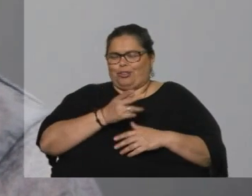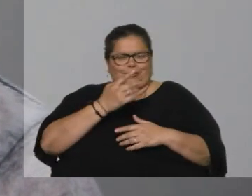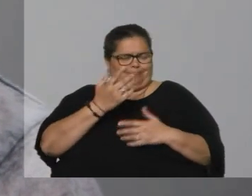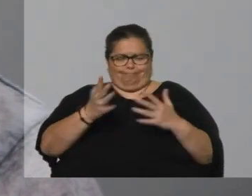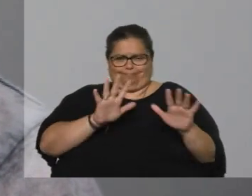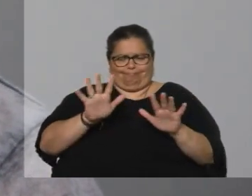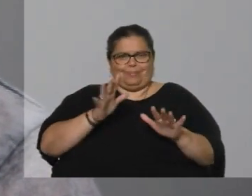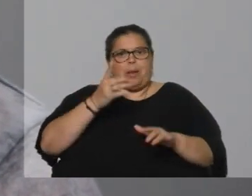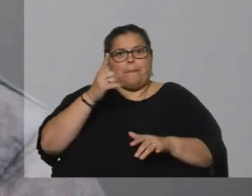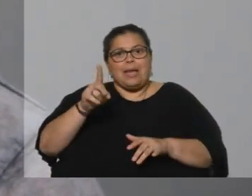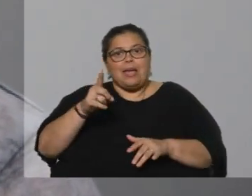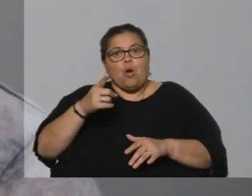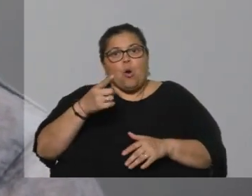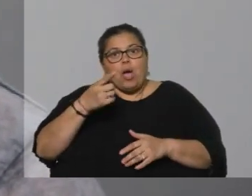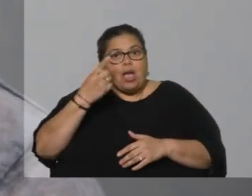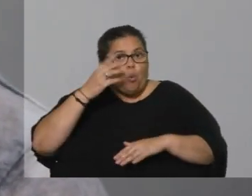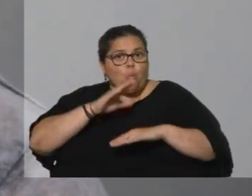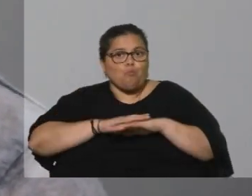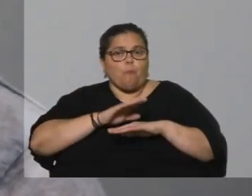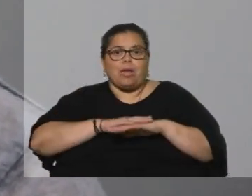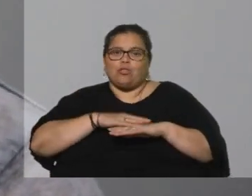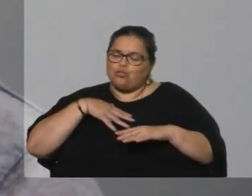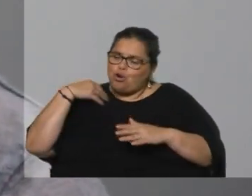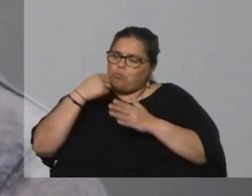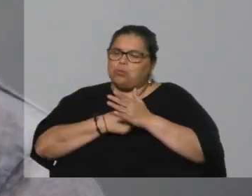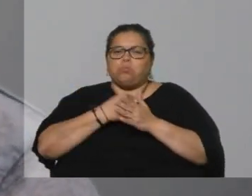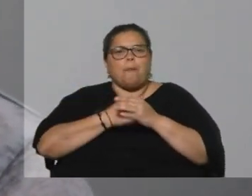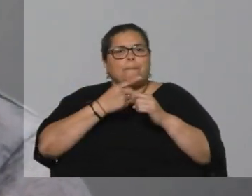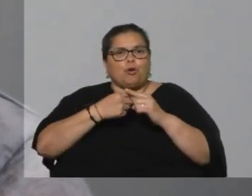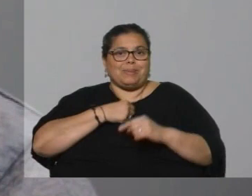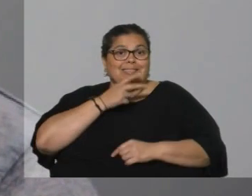le metí el pecho a las balas por mis hijos, pero recaí.